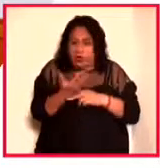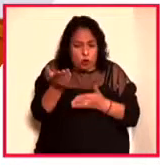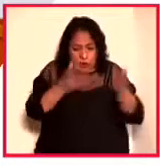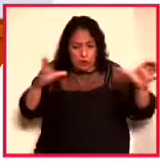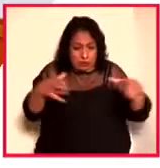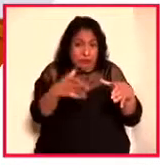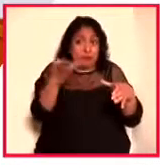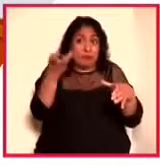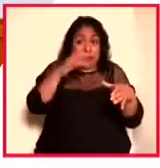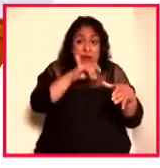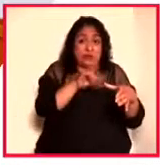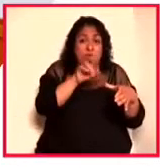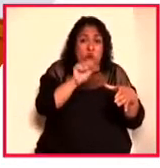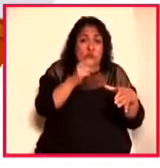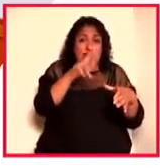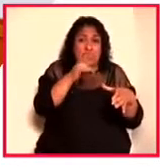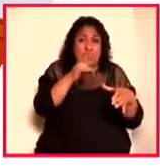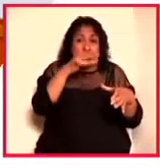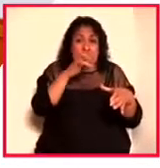de los padres de la democracia mexicana.